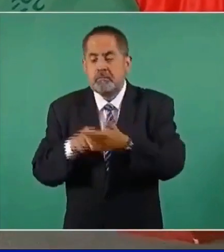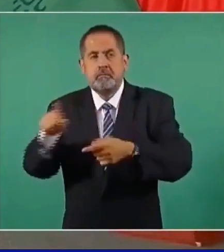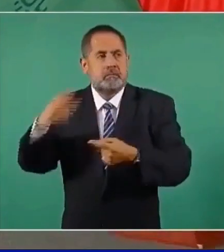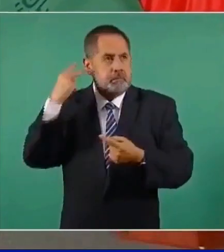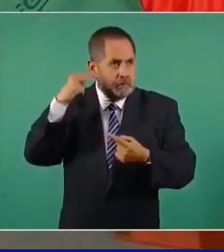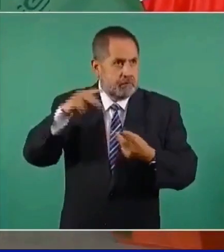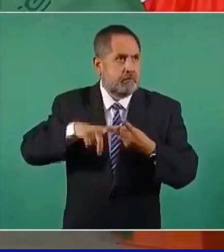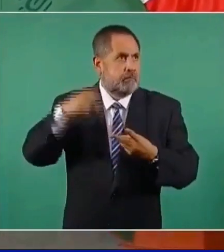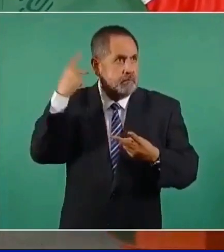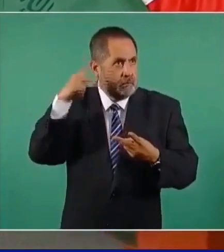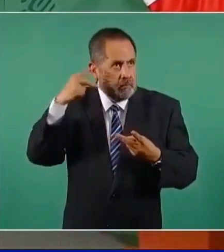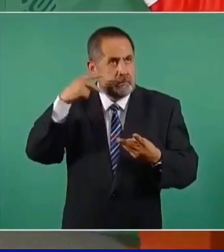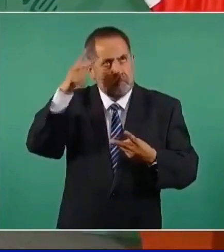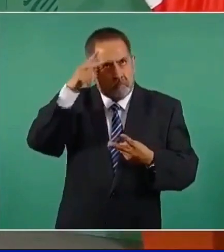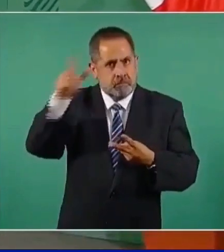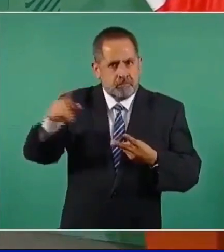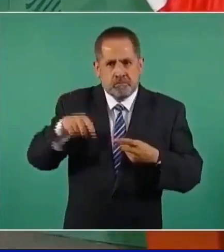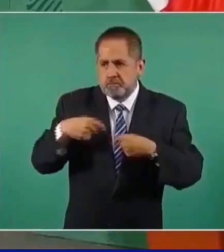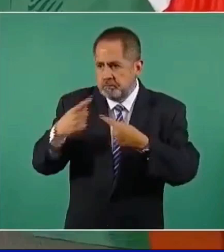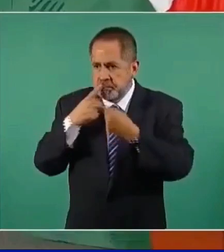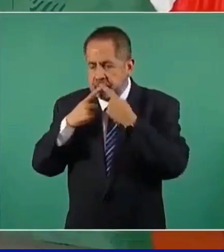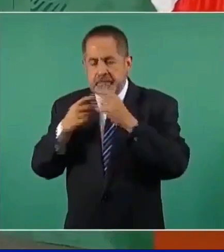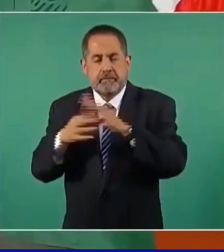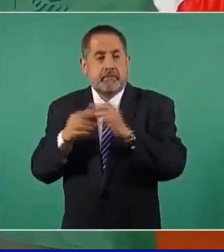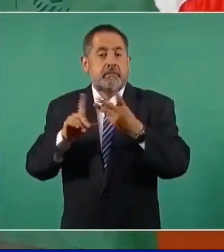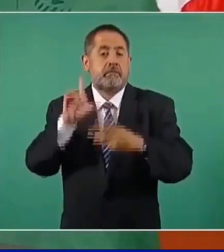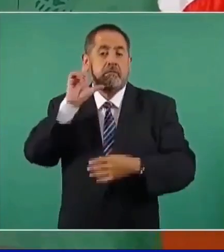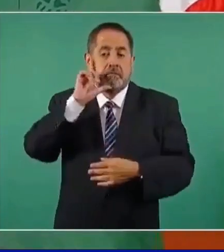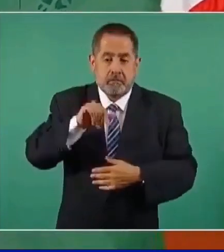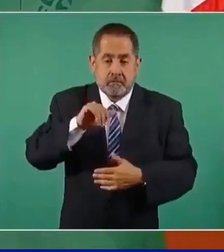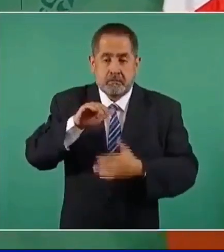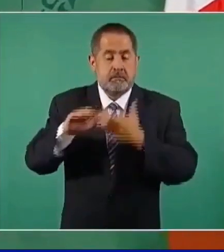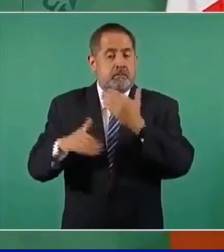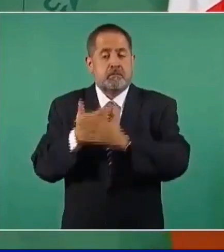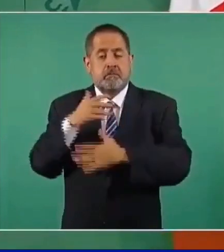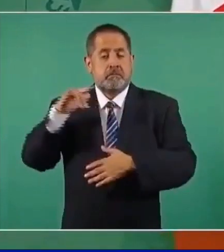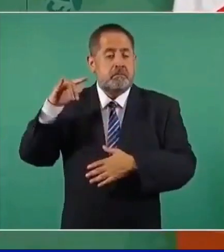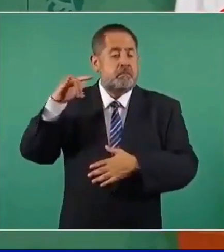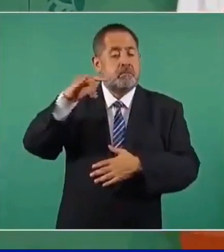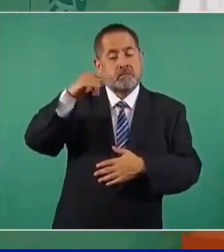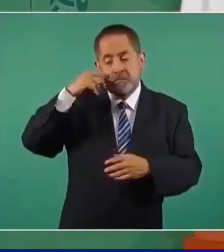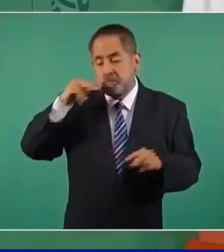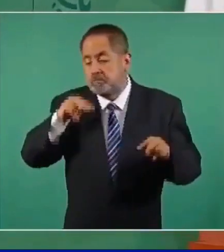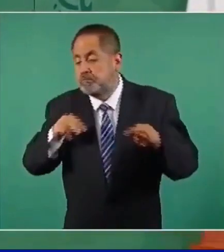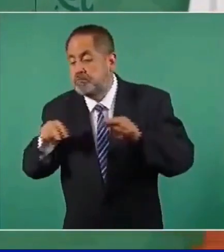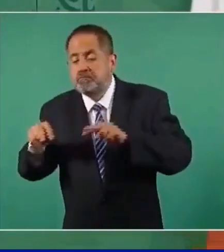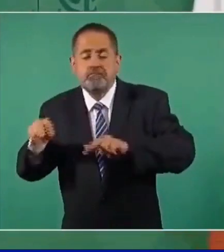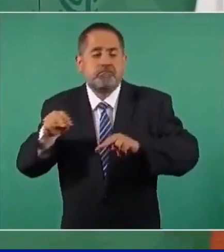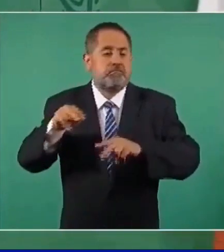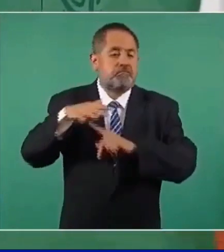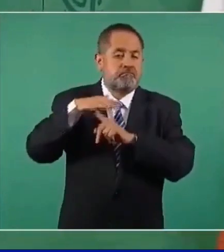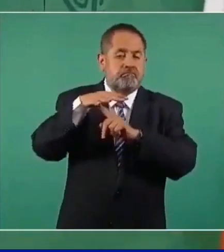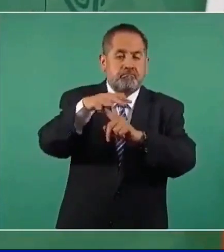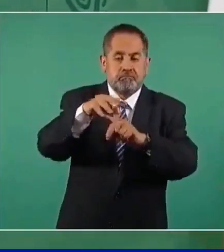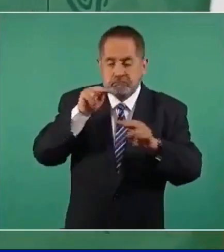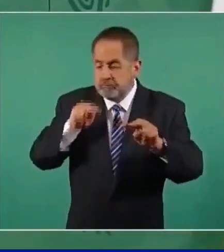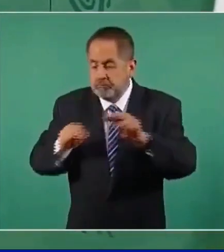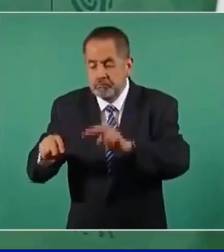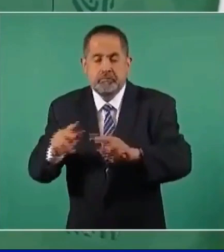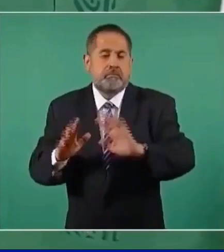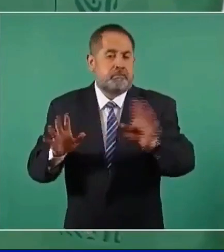Puebla, en Hidalgo. Y mañana vamos a sobrevolar la zona. Entonces,